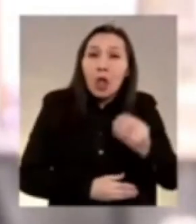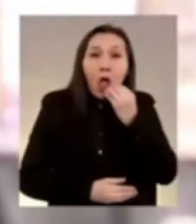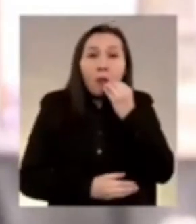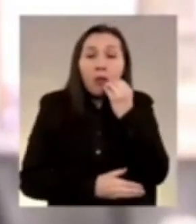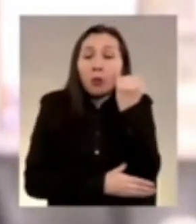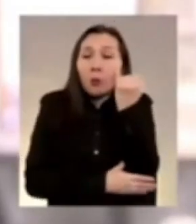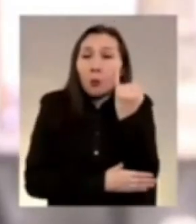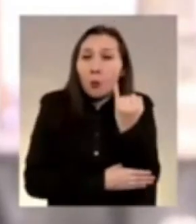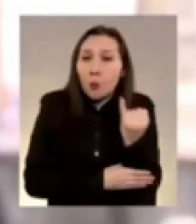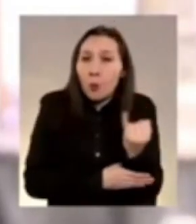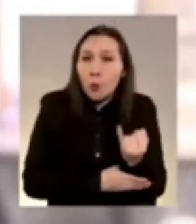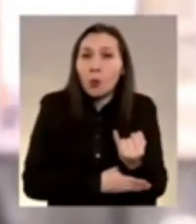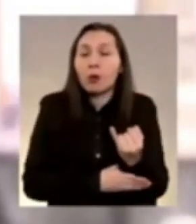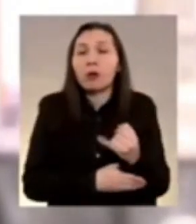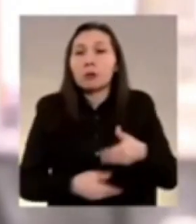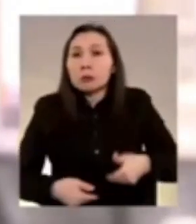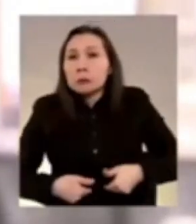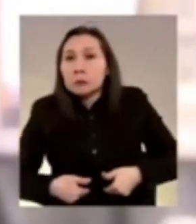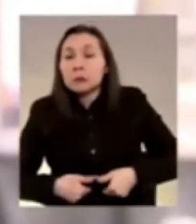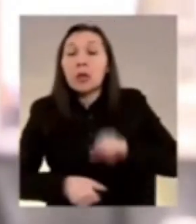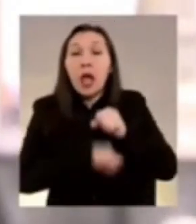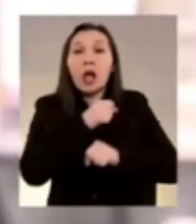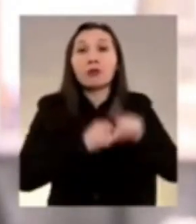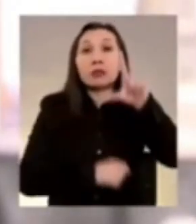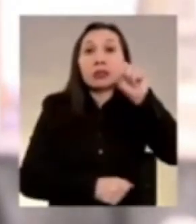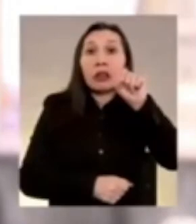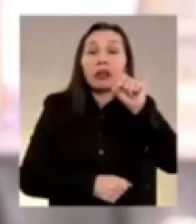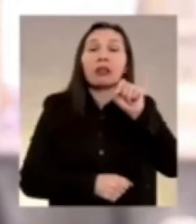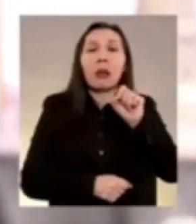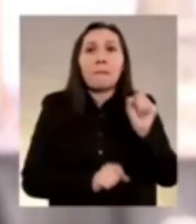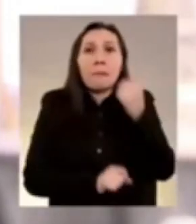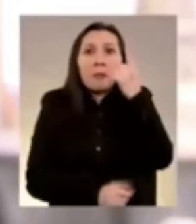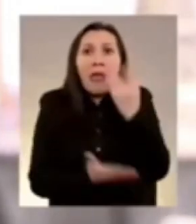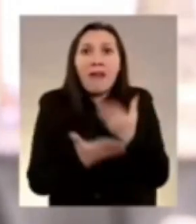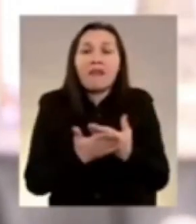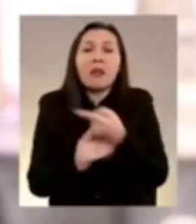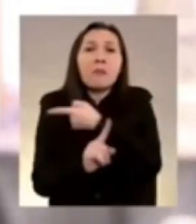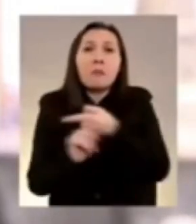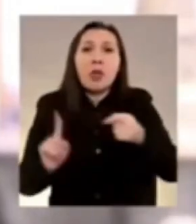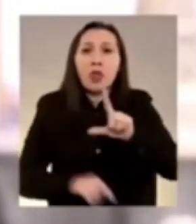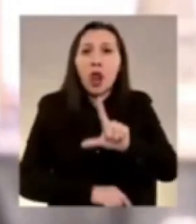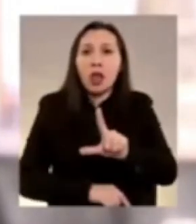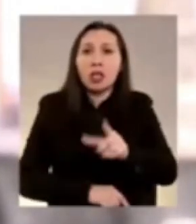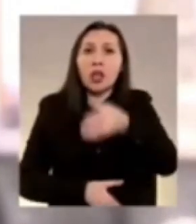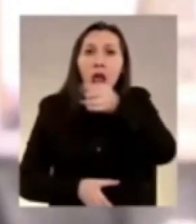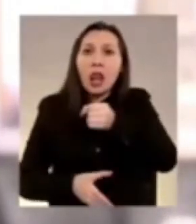en el niño desnutrido que en los 70 recibió por primera vez un medio litro de leche